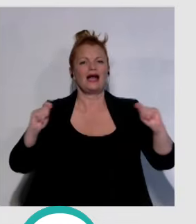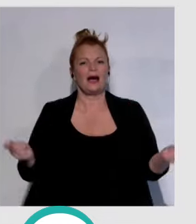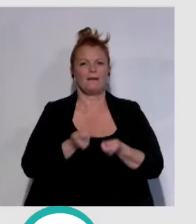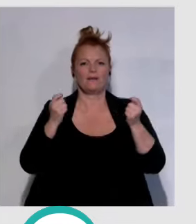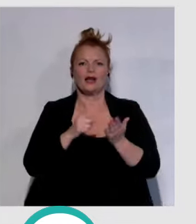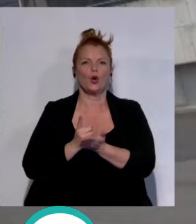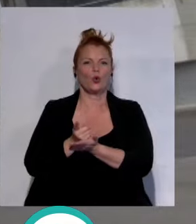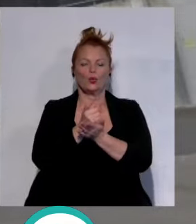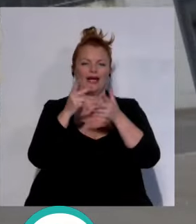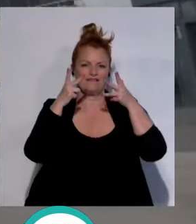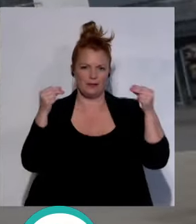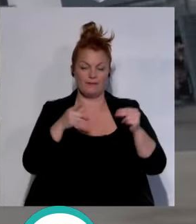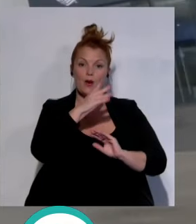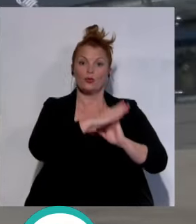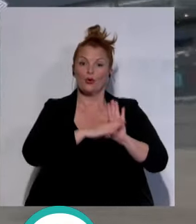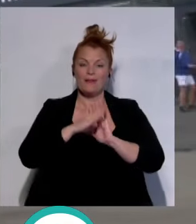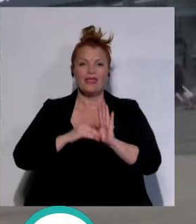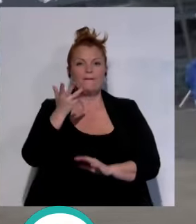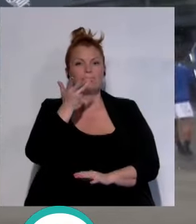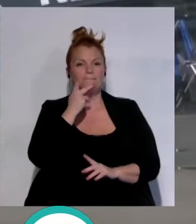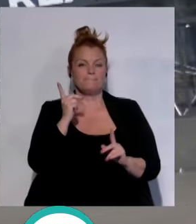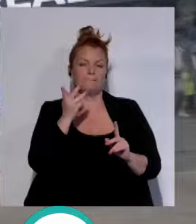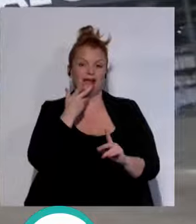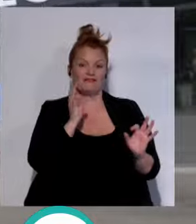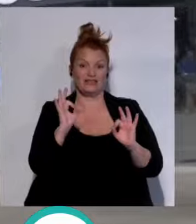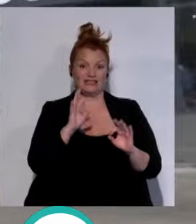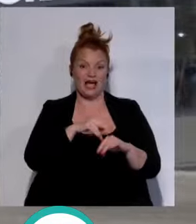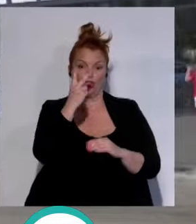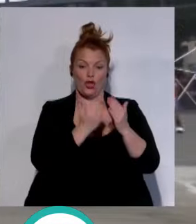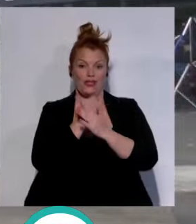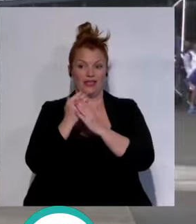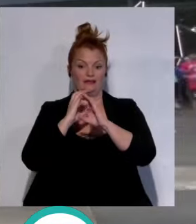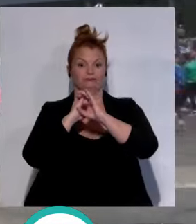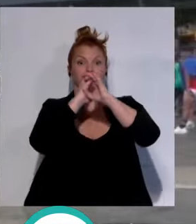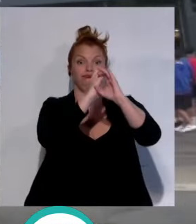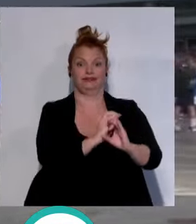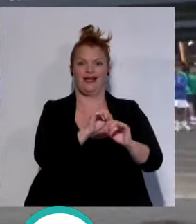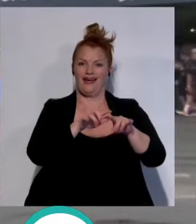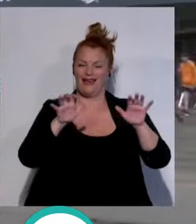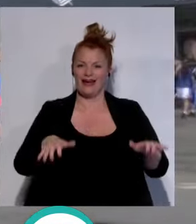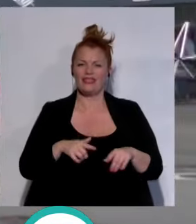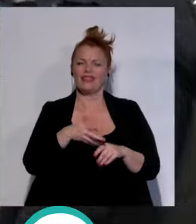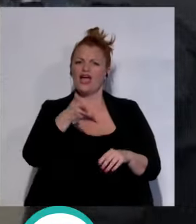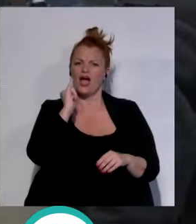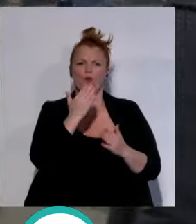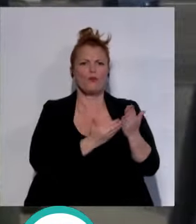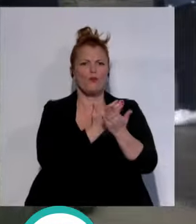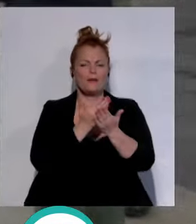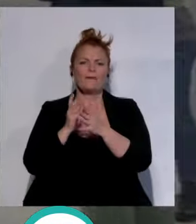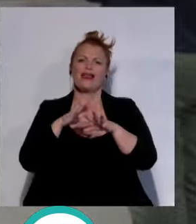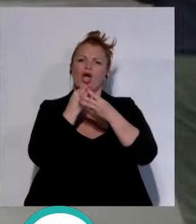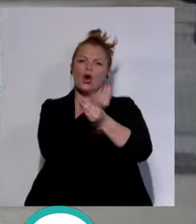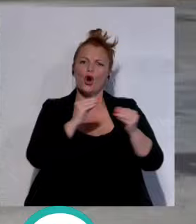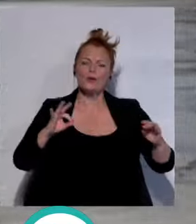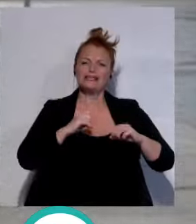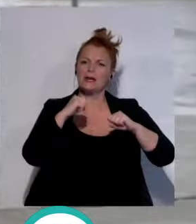La Ruta Enfermera. La programación prevista para los dos días que este tráiler estará en Cádiz contempla entre otras propuestas para jóvenes